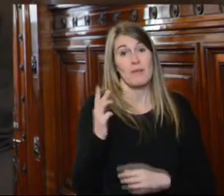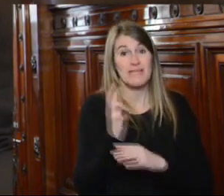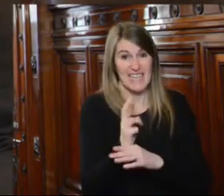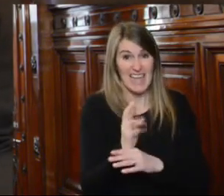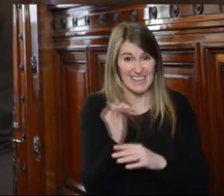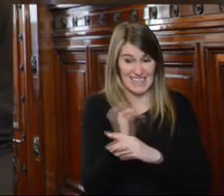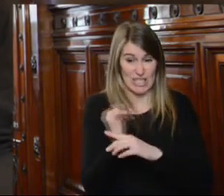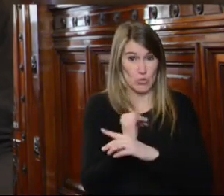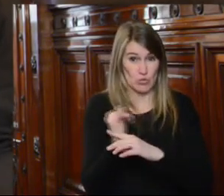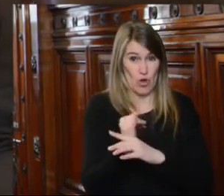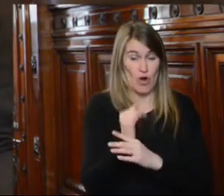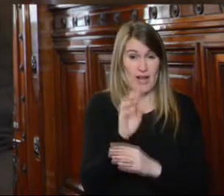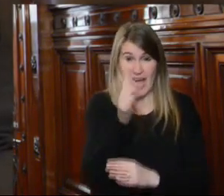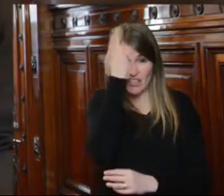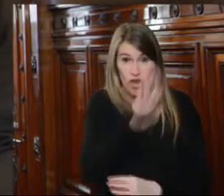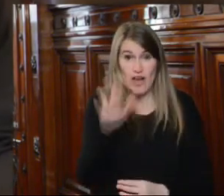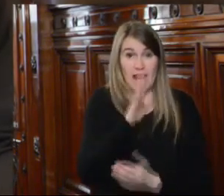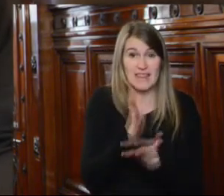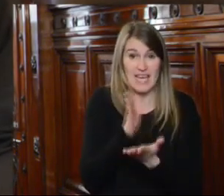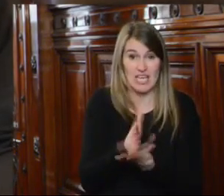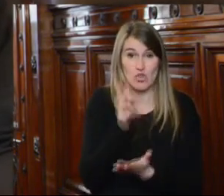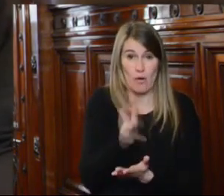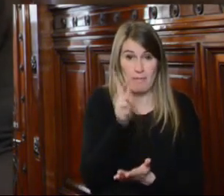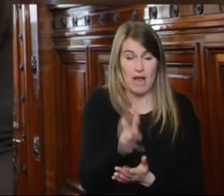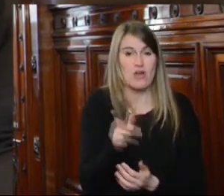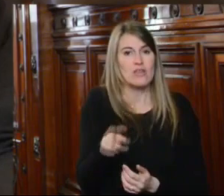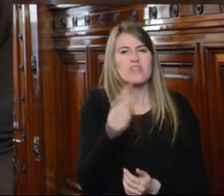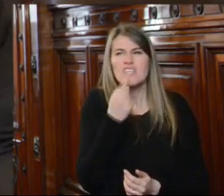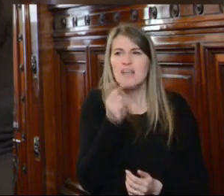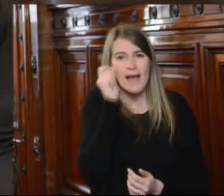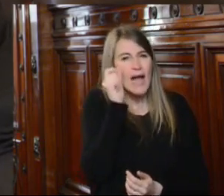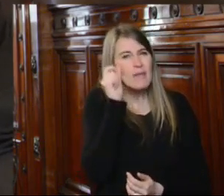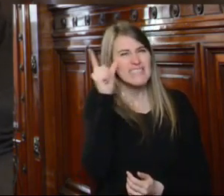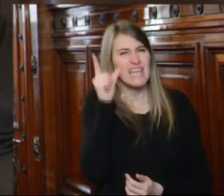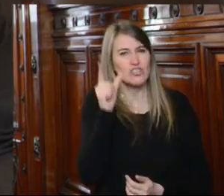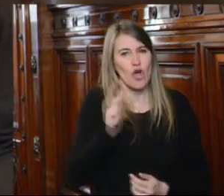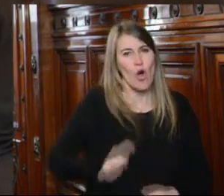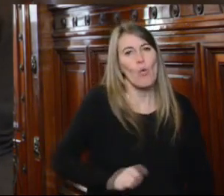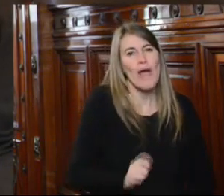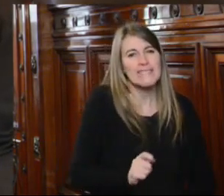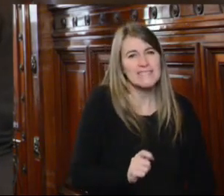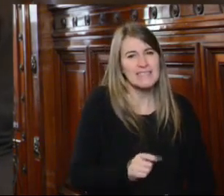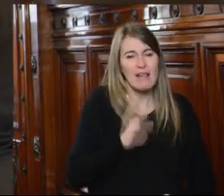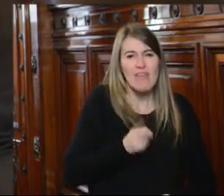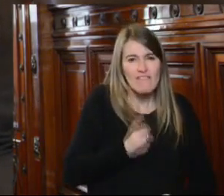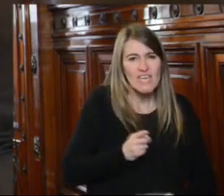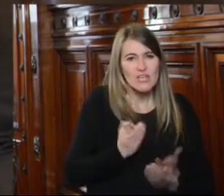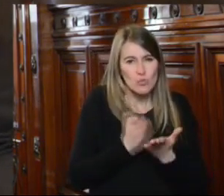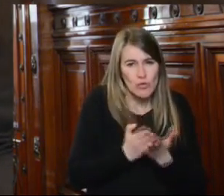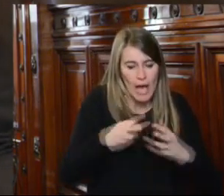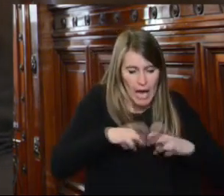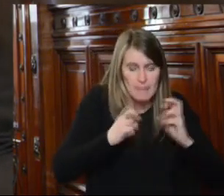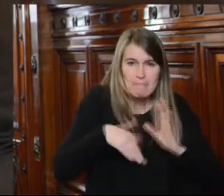Institución Nacional de Derechos Humanos relativo tal vez a la capacitación de los jueces acerca de las